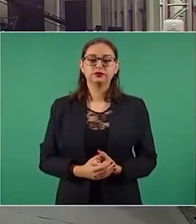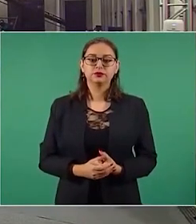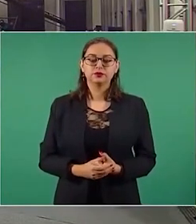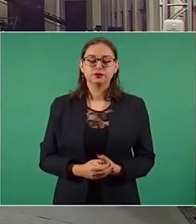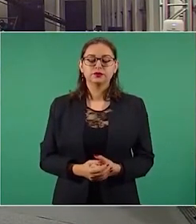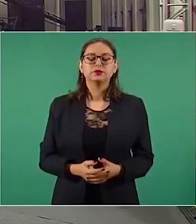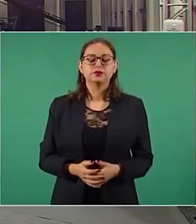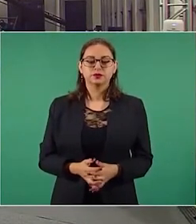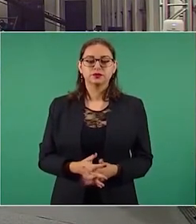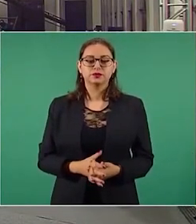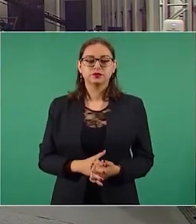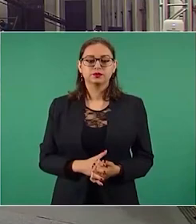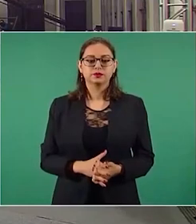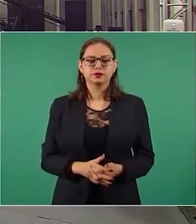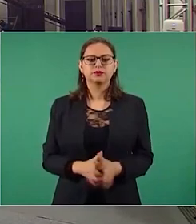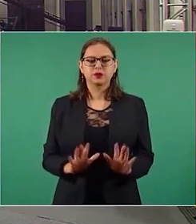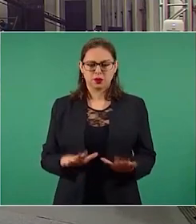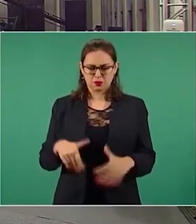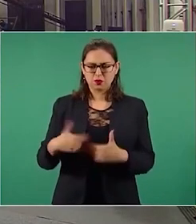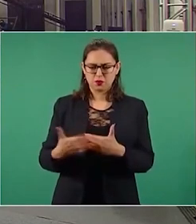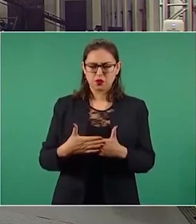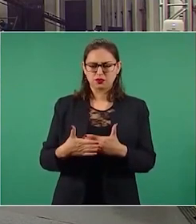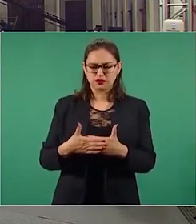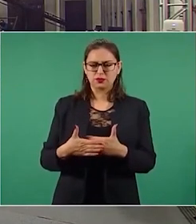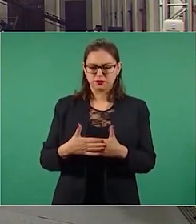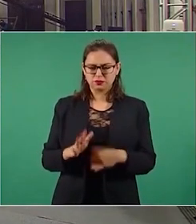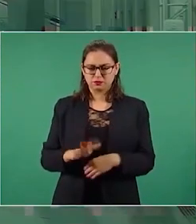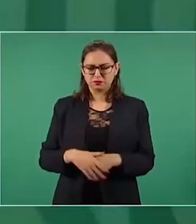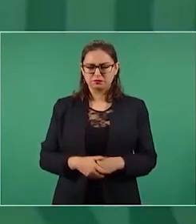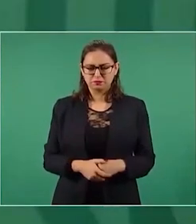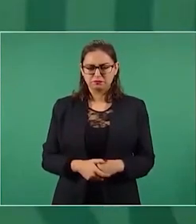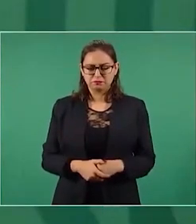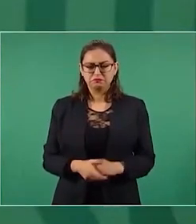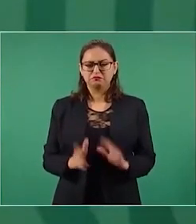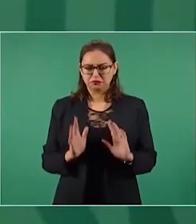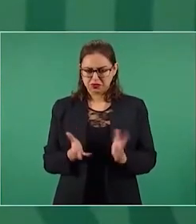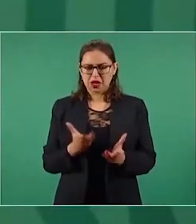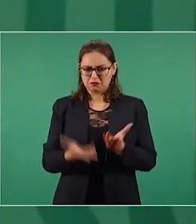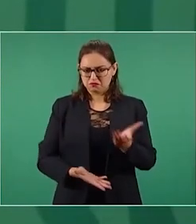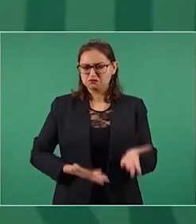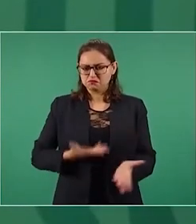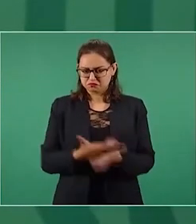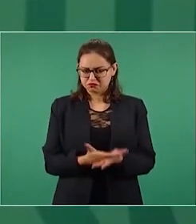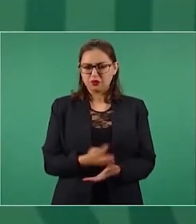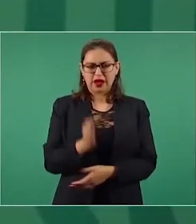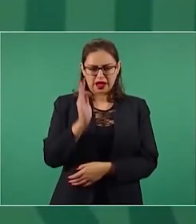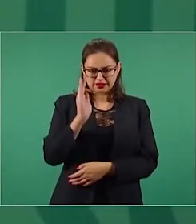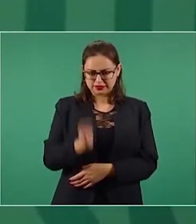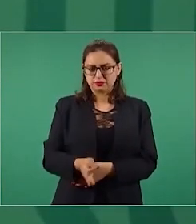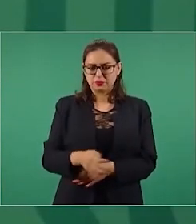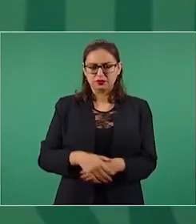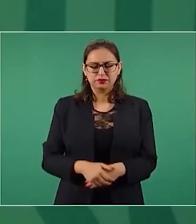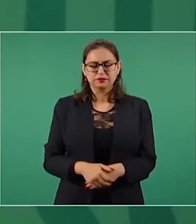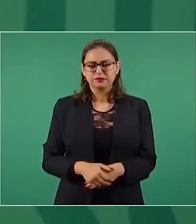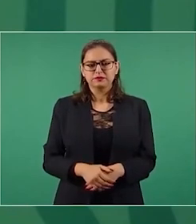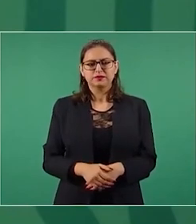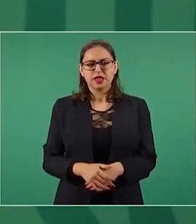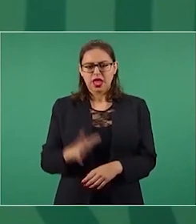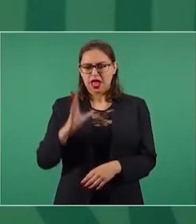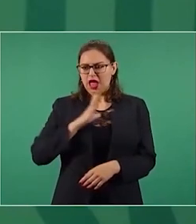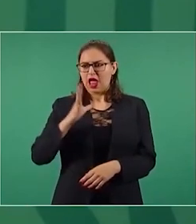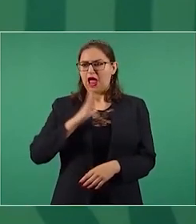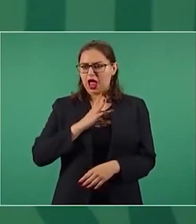Sí, yo creo que en unos días más, pero sí está aceptada. Incluso ya se hicieron propuestas,